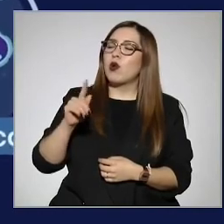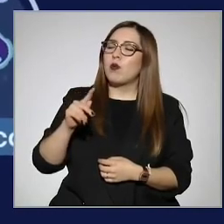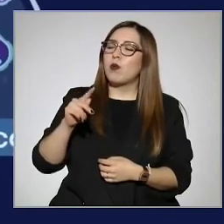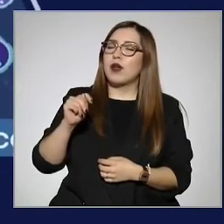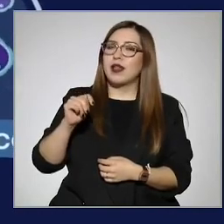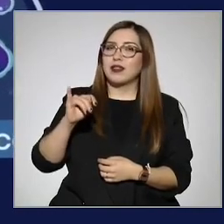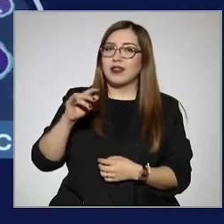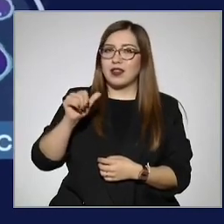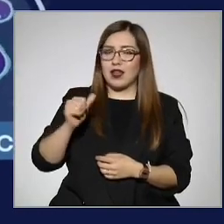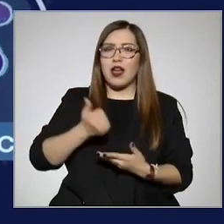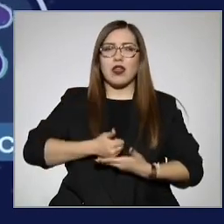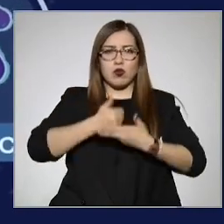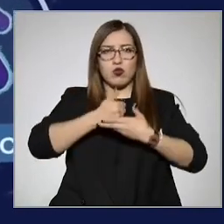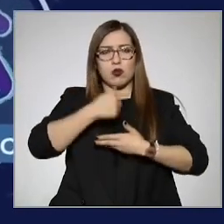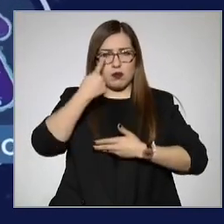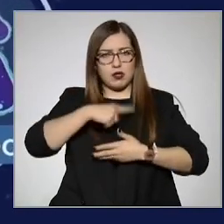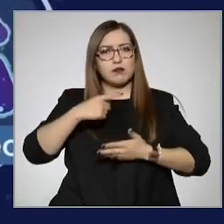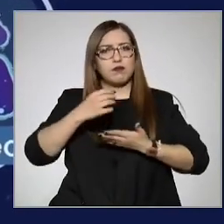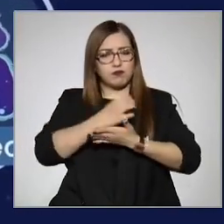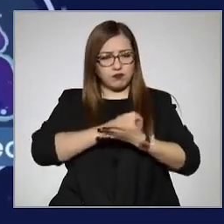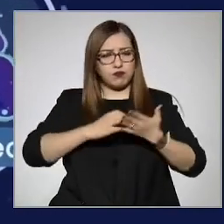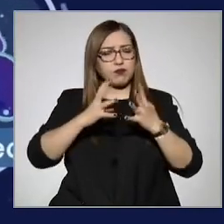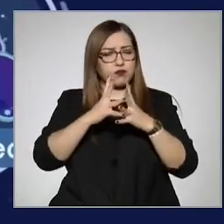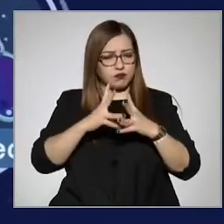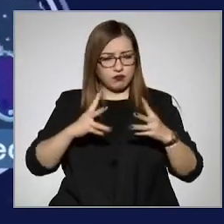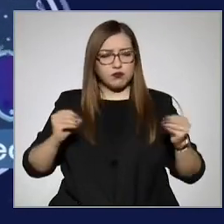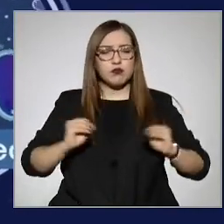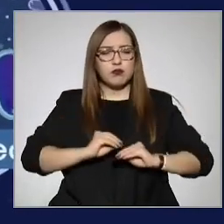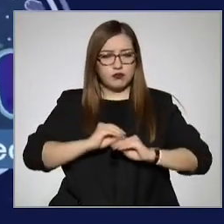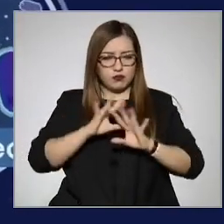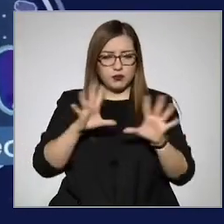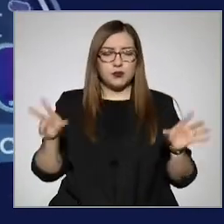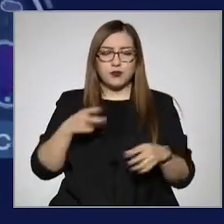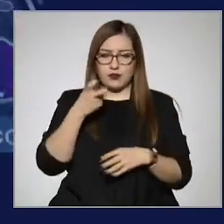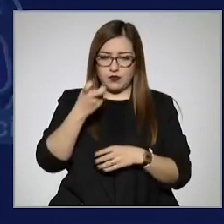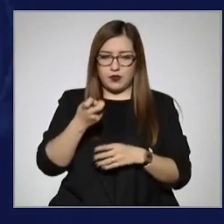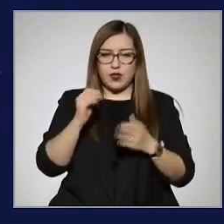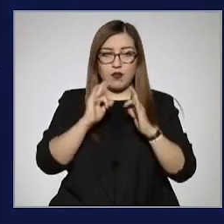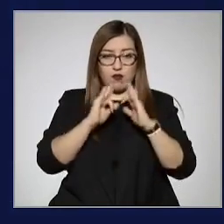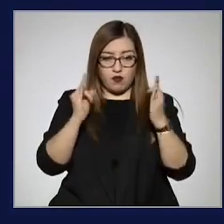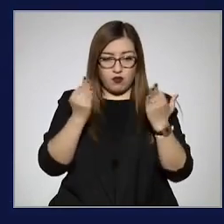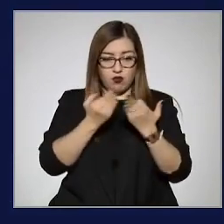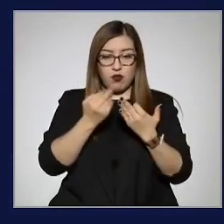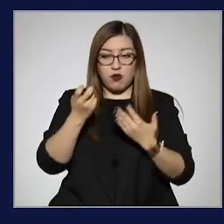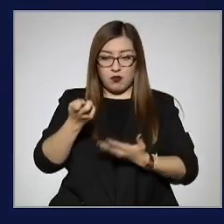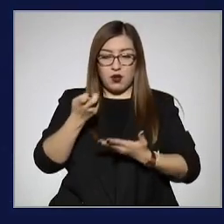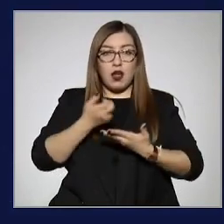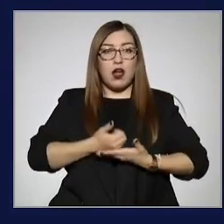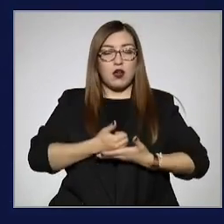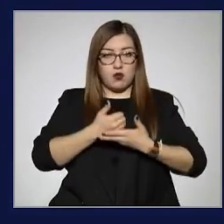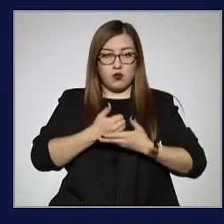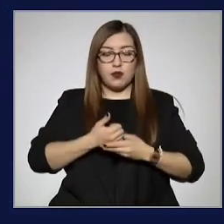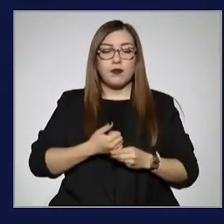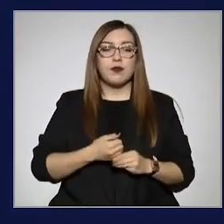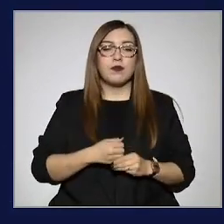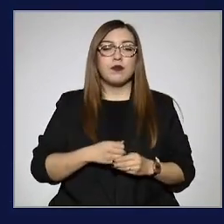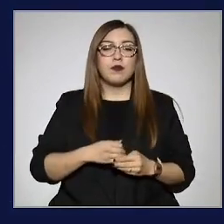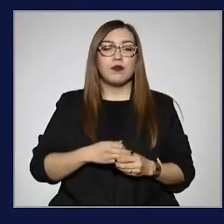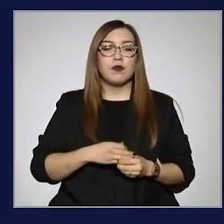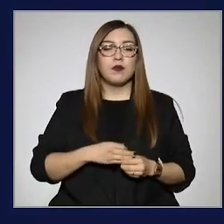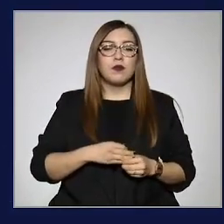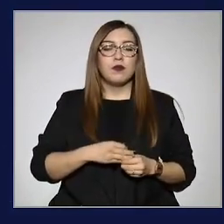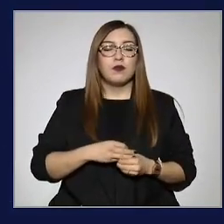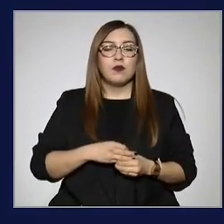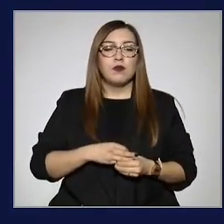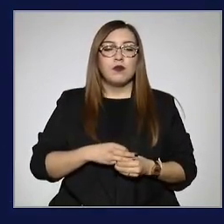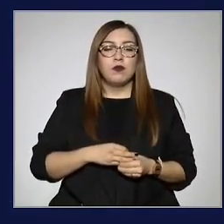pero también de la curación. Este método terapéutico es el único que maneja